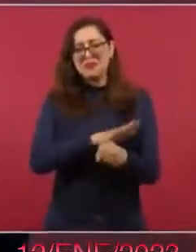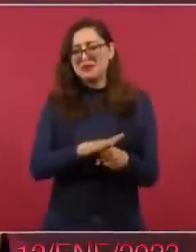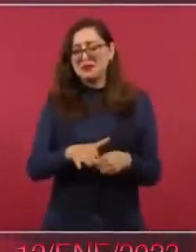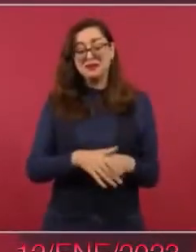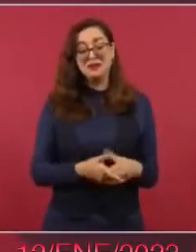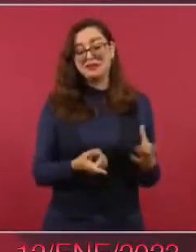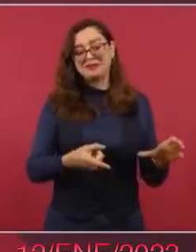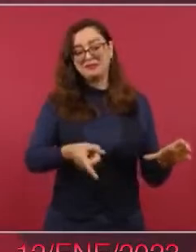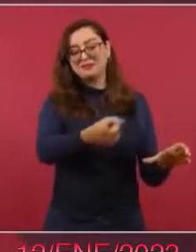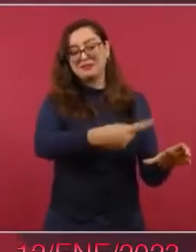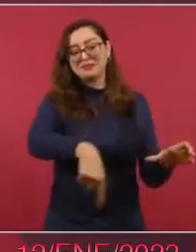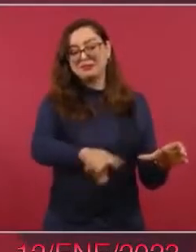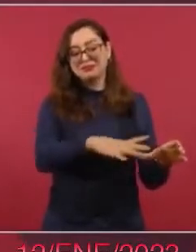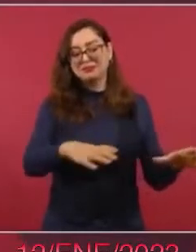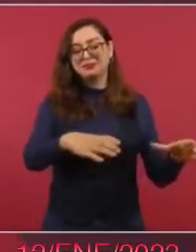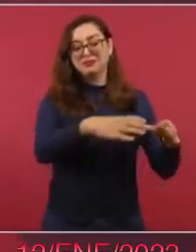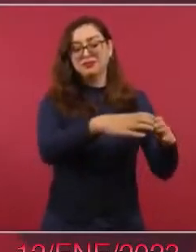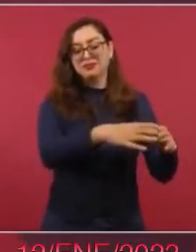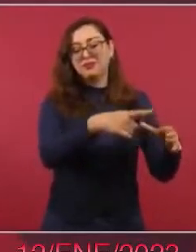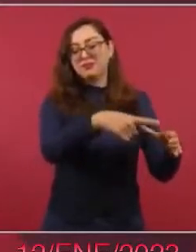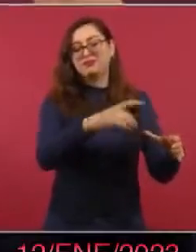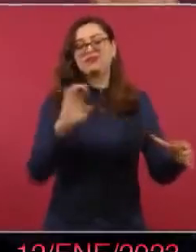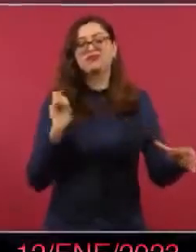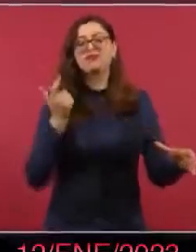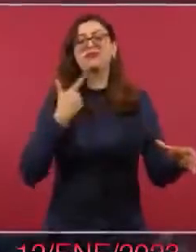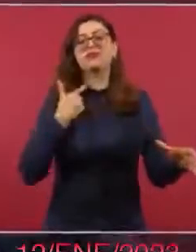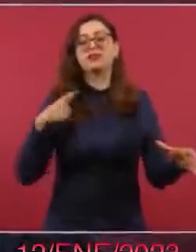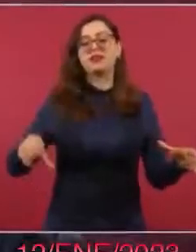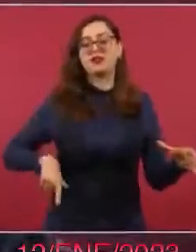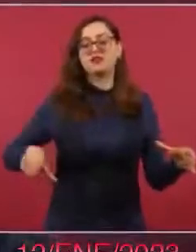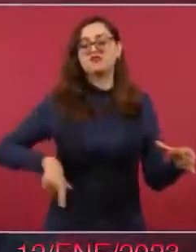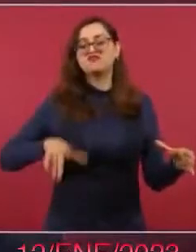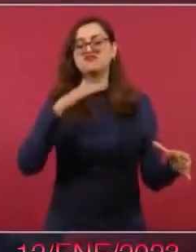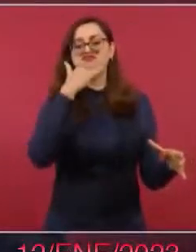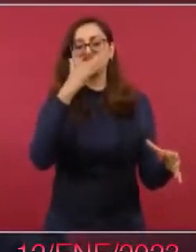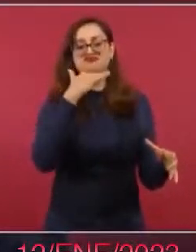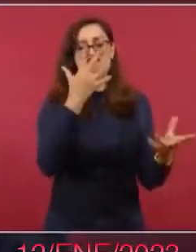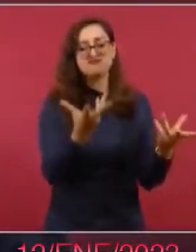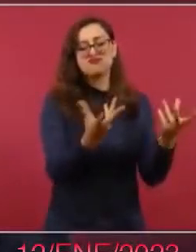del régimen de corrupción